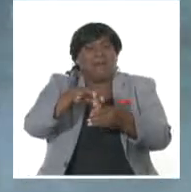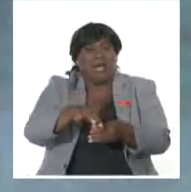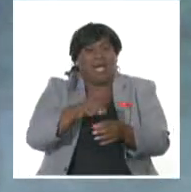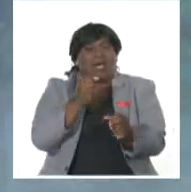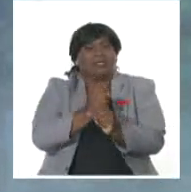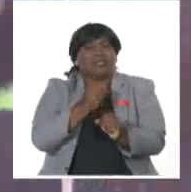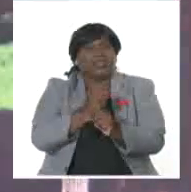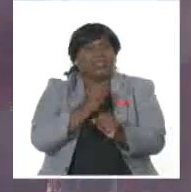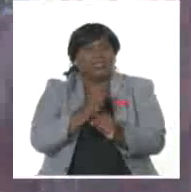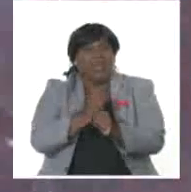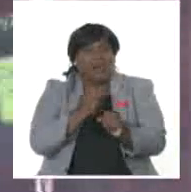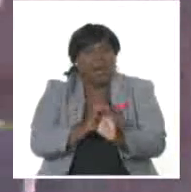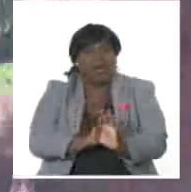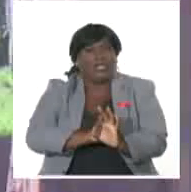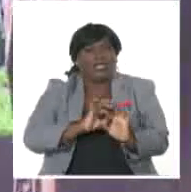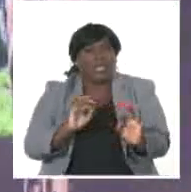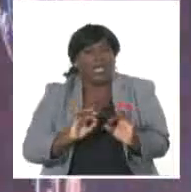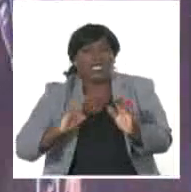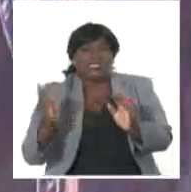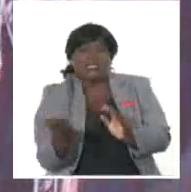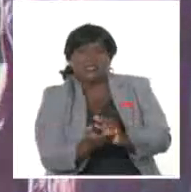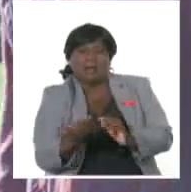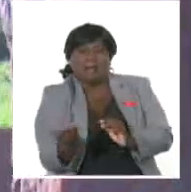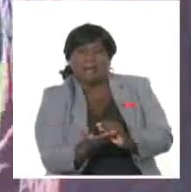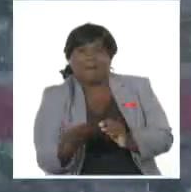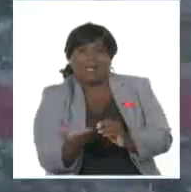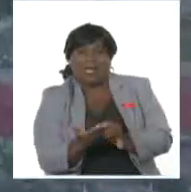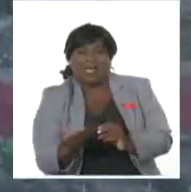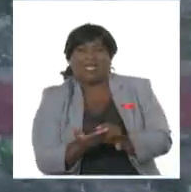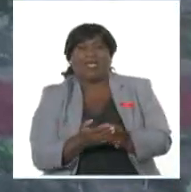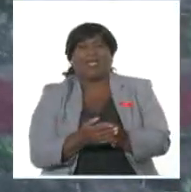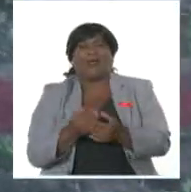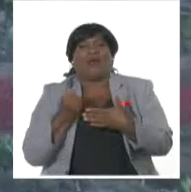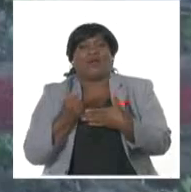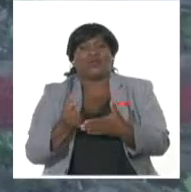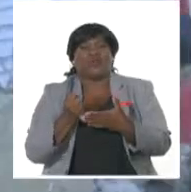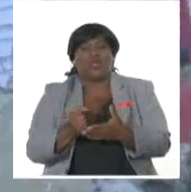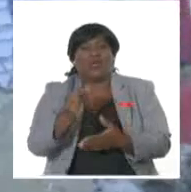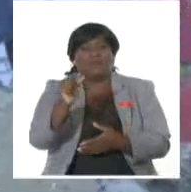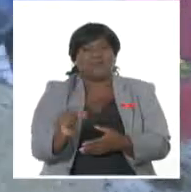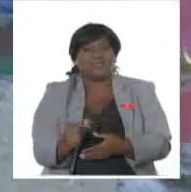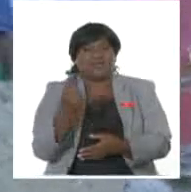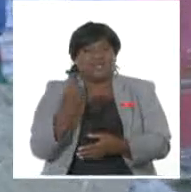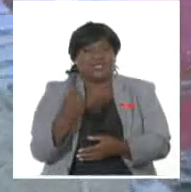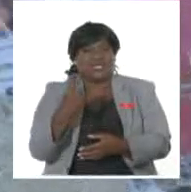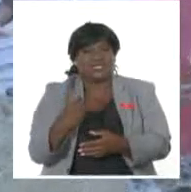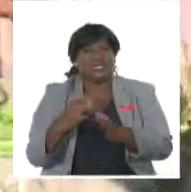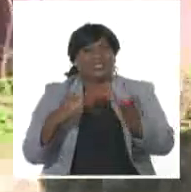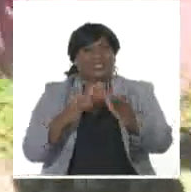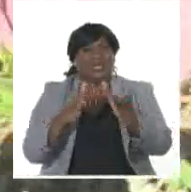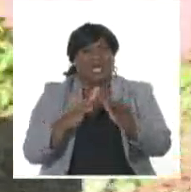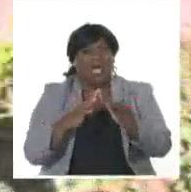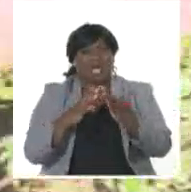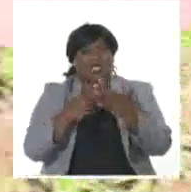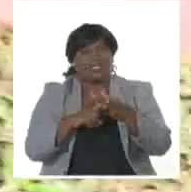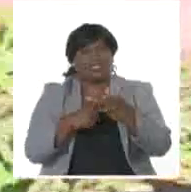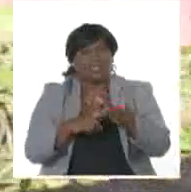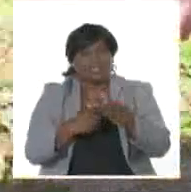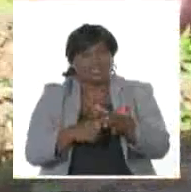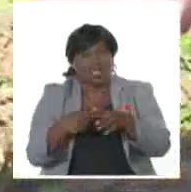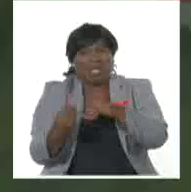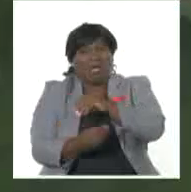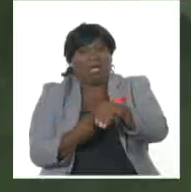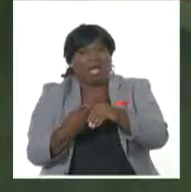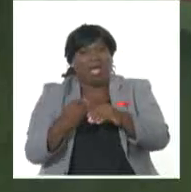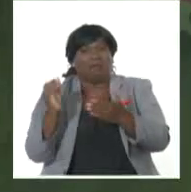higienización, estamos convocando a chapea, estamos convocando a ayudar a las personas que más necesiten en levantar una casa y también en transformar y poner un